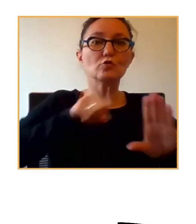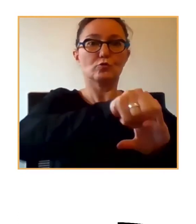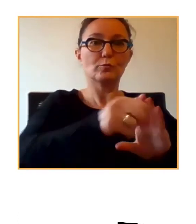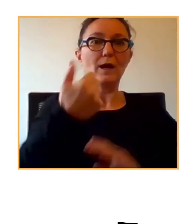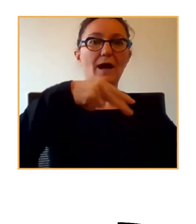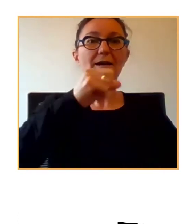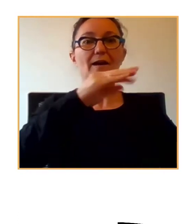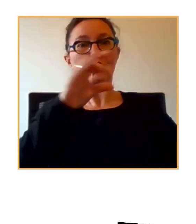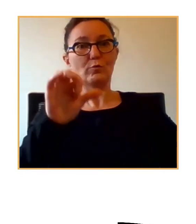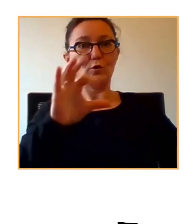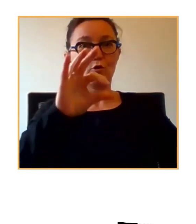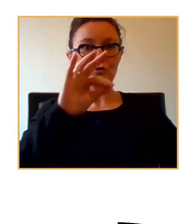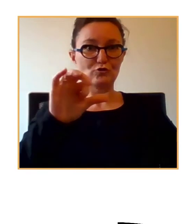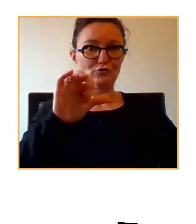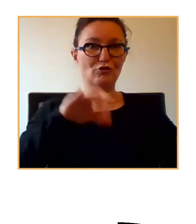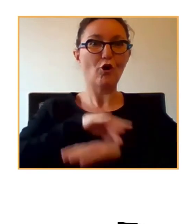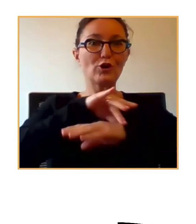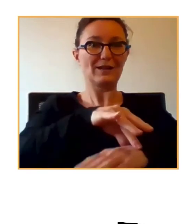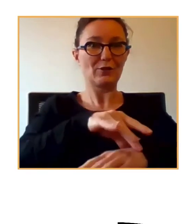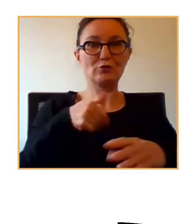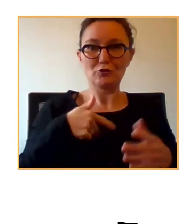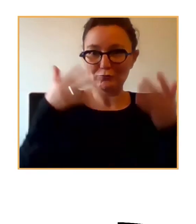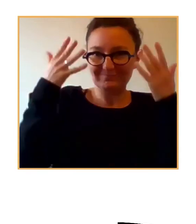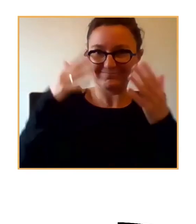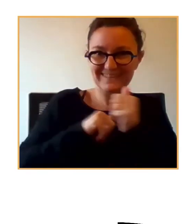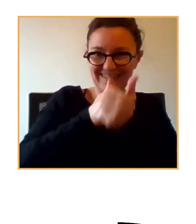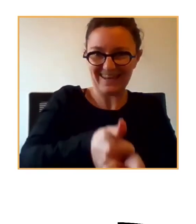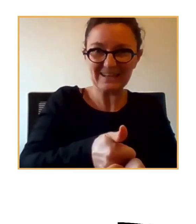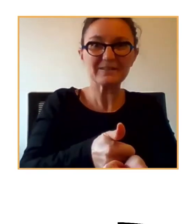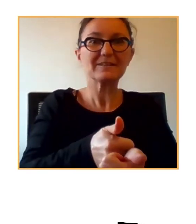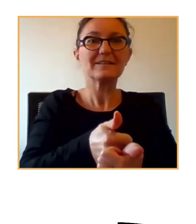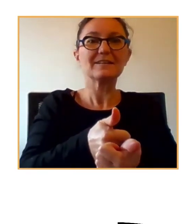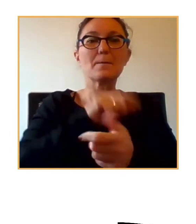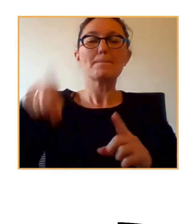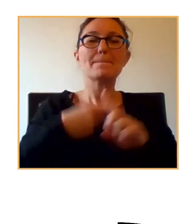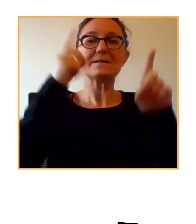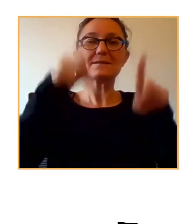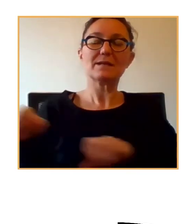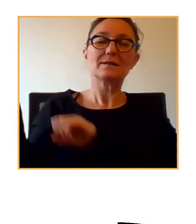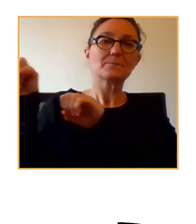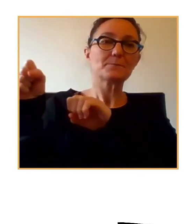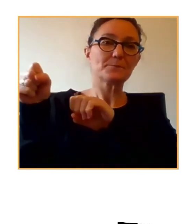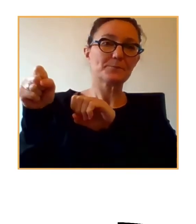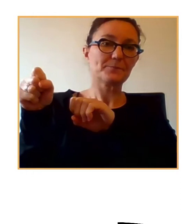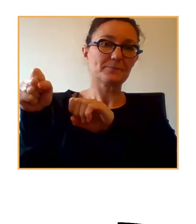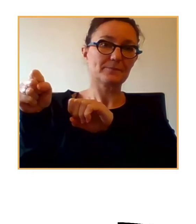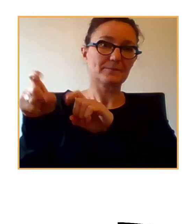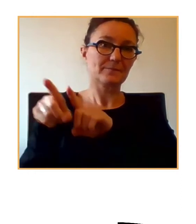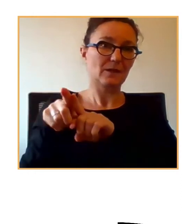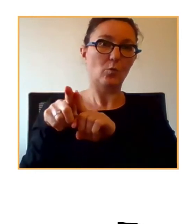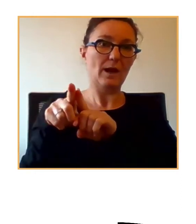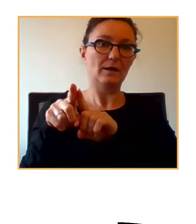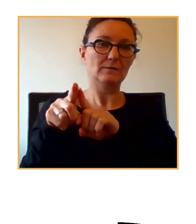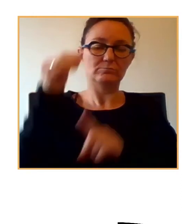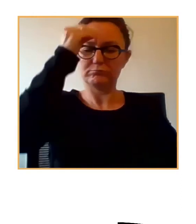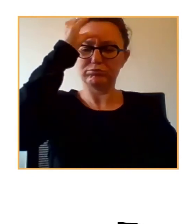Orientación, que sinceramente recomiendo seguir. Ella es una ferviente defensora de estos temas, y yo